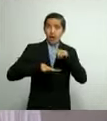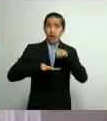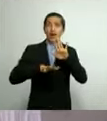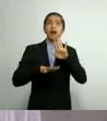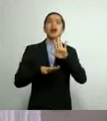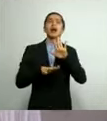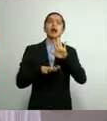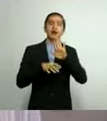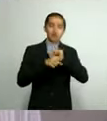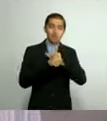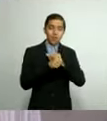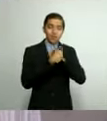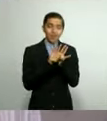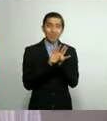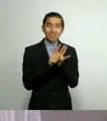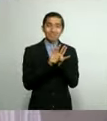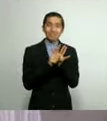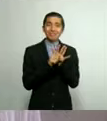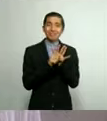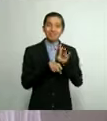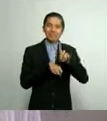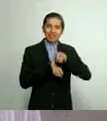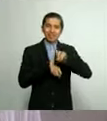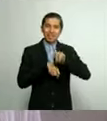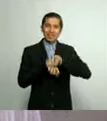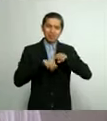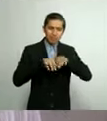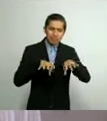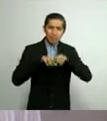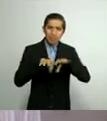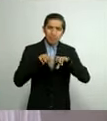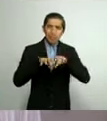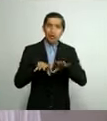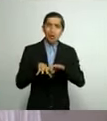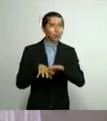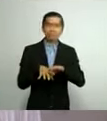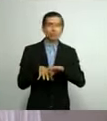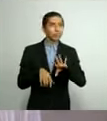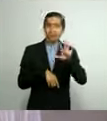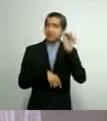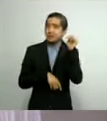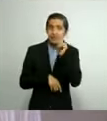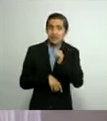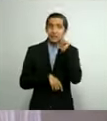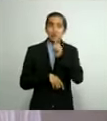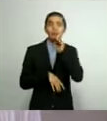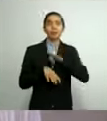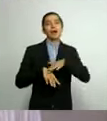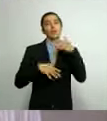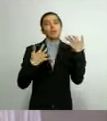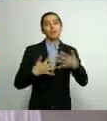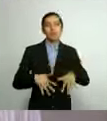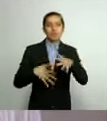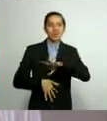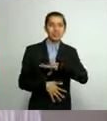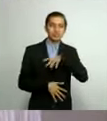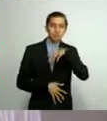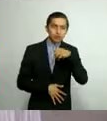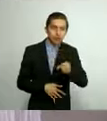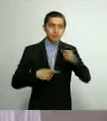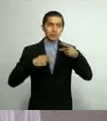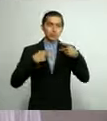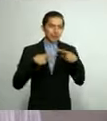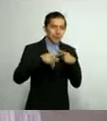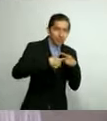COVID-19 en los informes diarios. No siempre refleja el gran esfuerzo humano y toda la